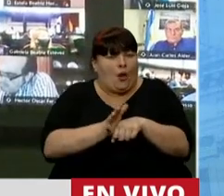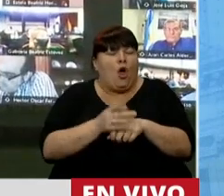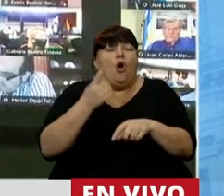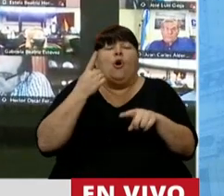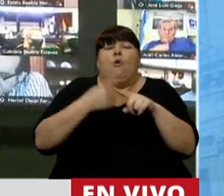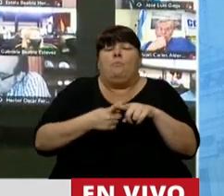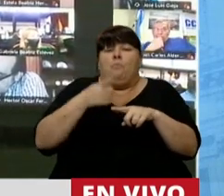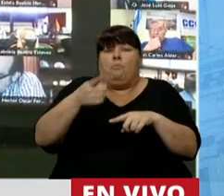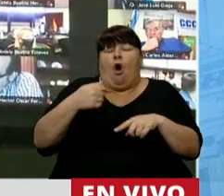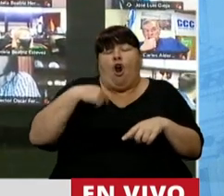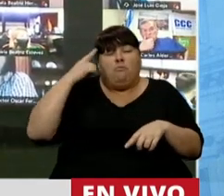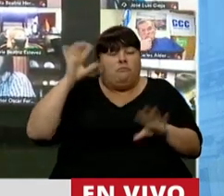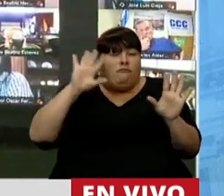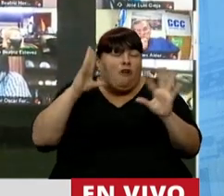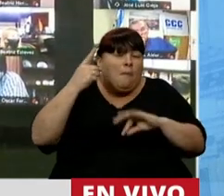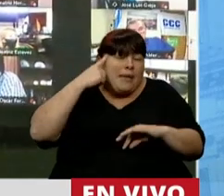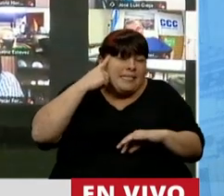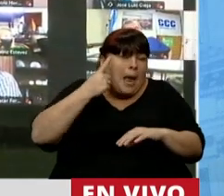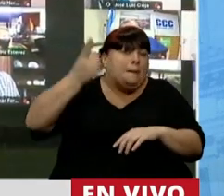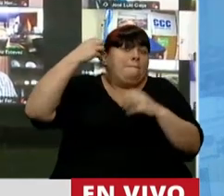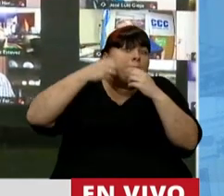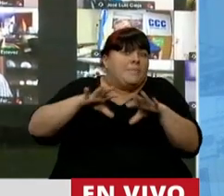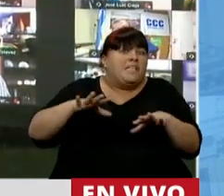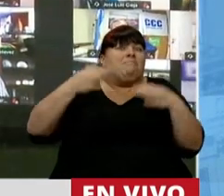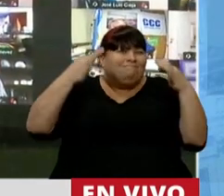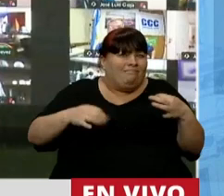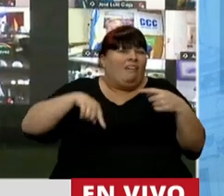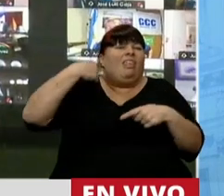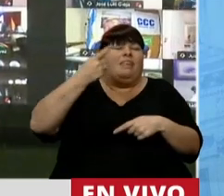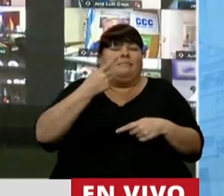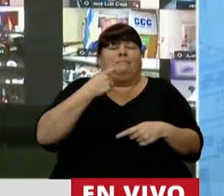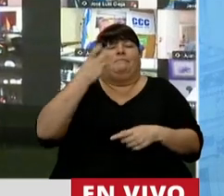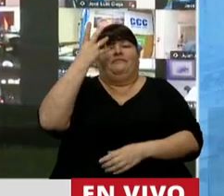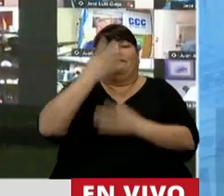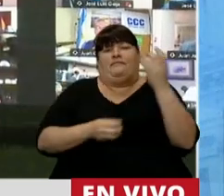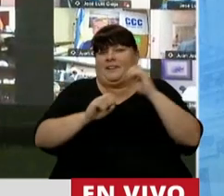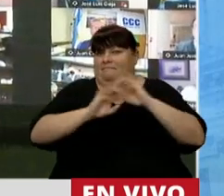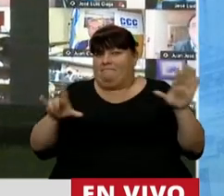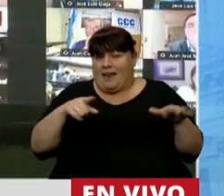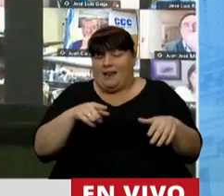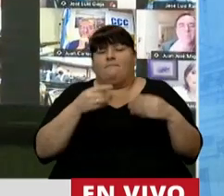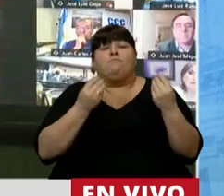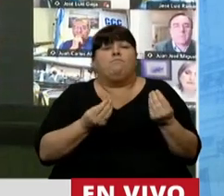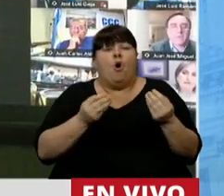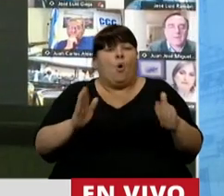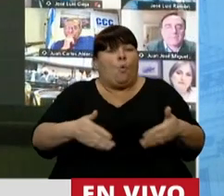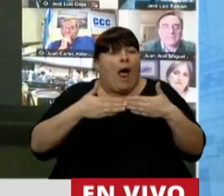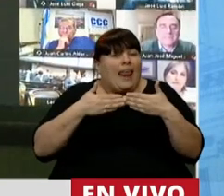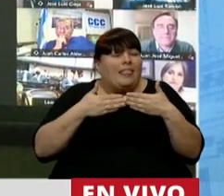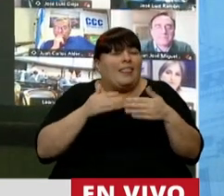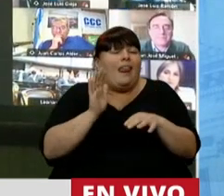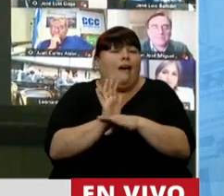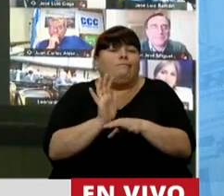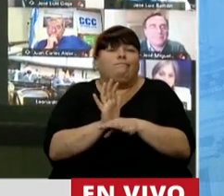definición a nuestro criterio, al principio acertada y después equivocada. Porque la cuarentena era